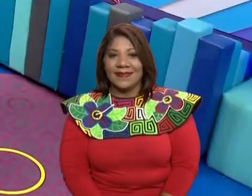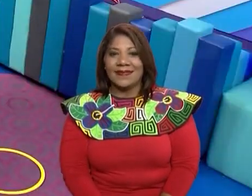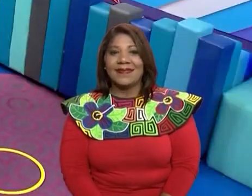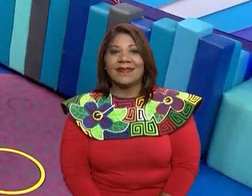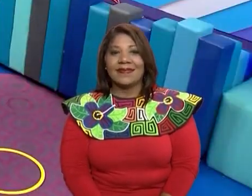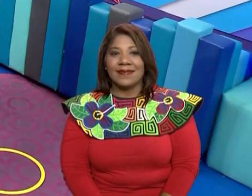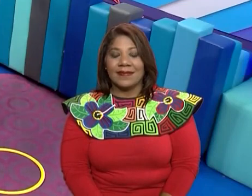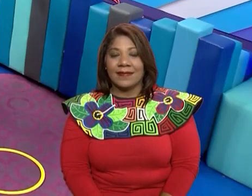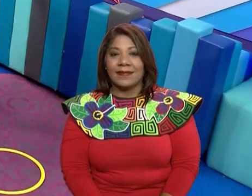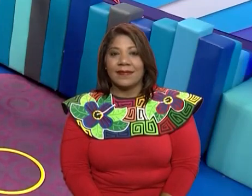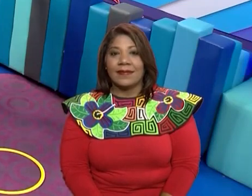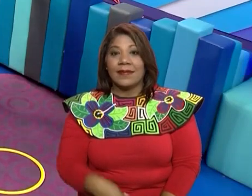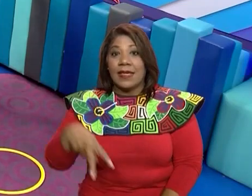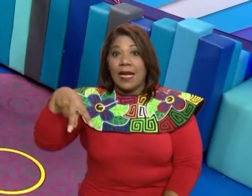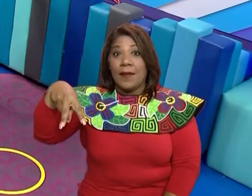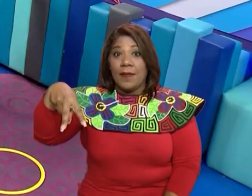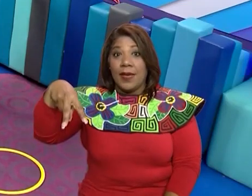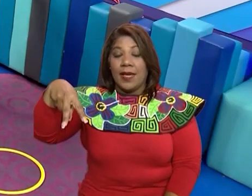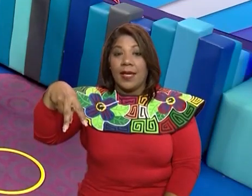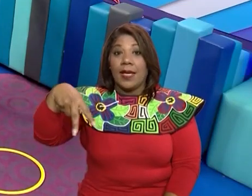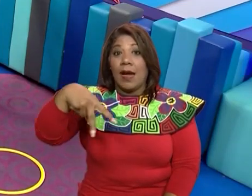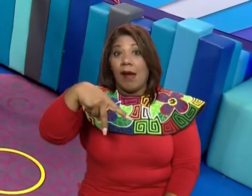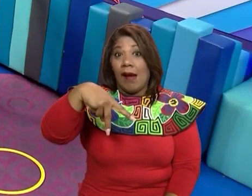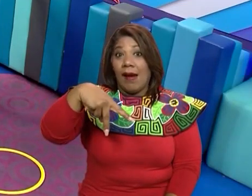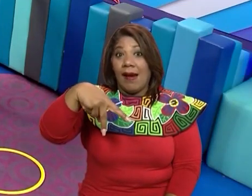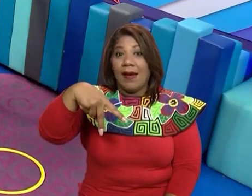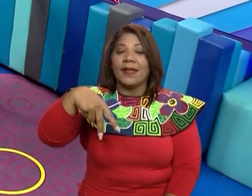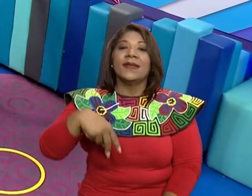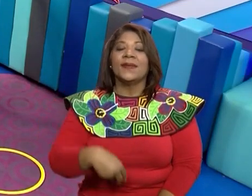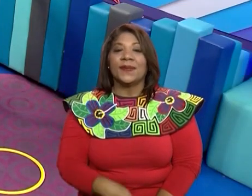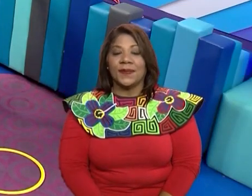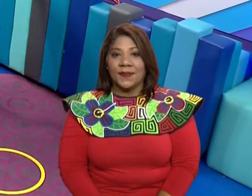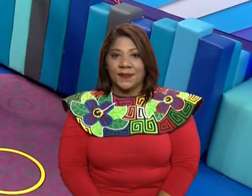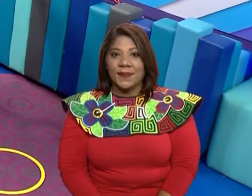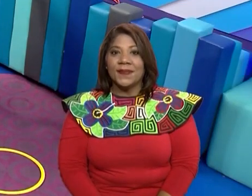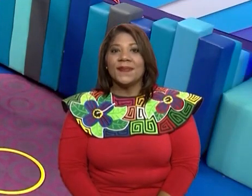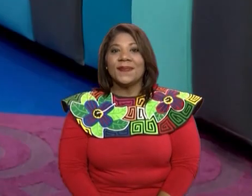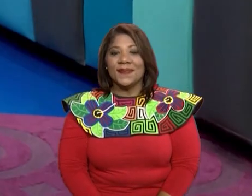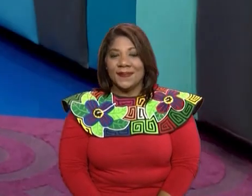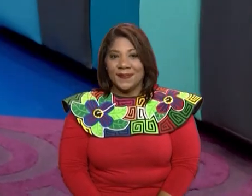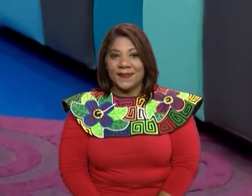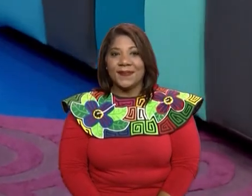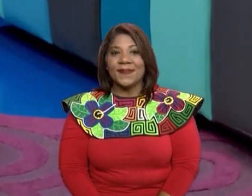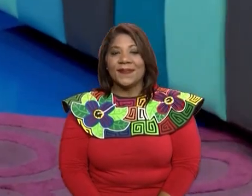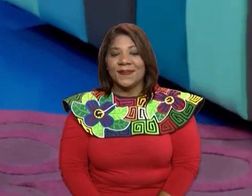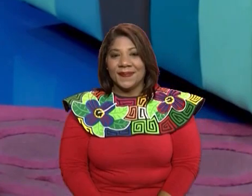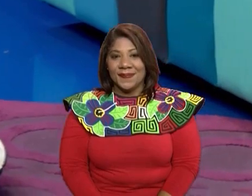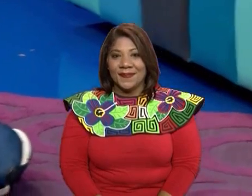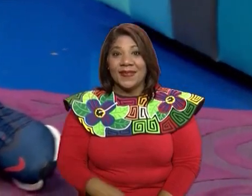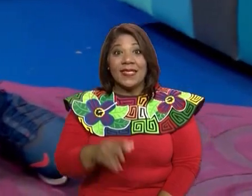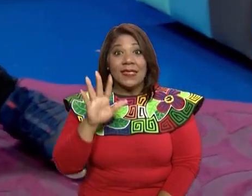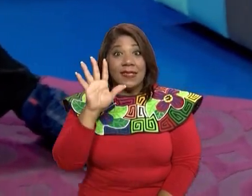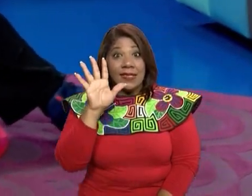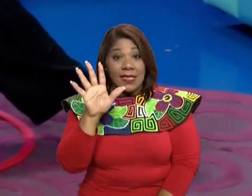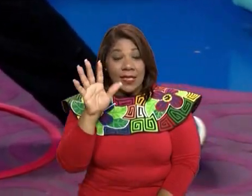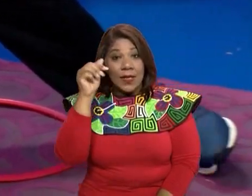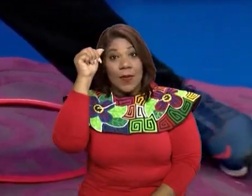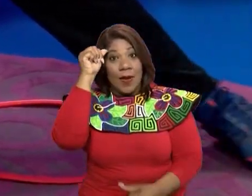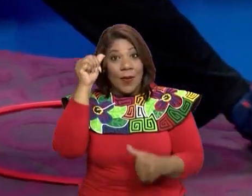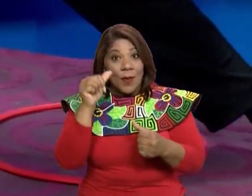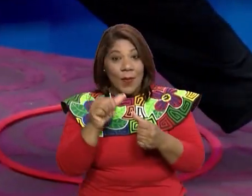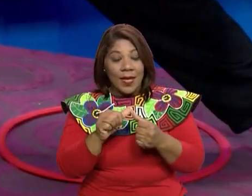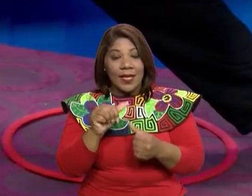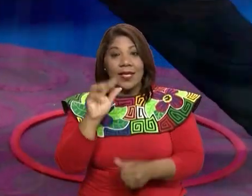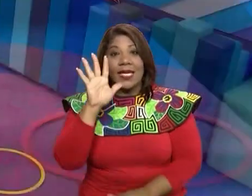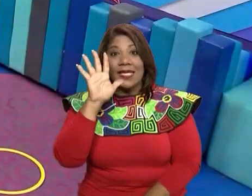Vamos a trabajar las piernas. Un, dos, tres, cuatro, cinco. Un, dos,